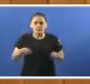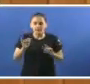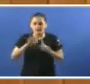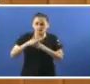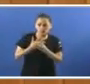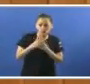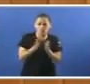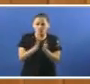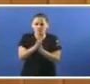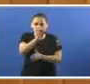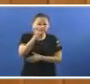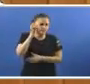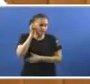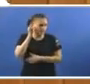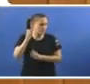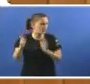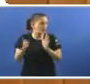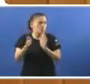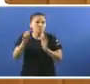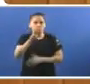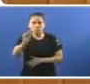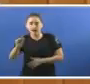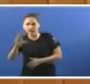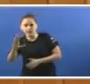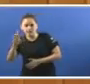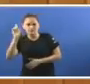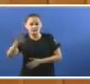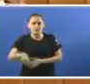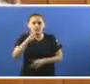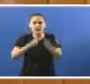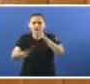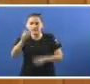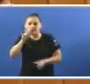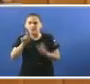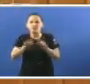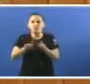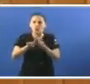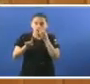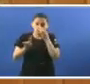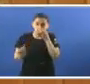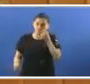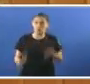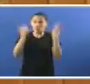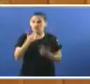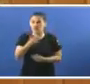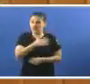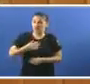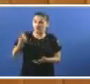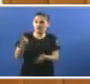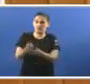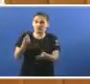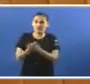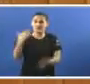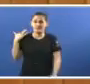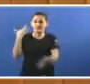dos compañeros e compañeras Dos puntos de atención continuada Que siguen reclamando algo tan revolucionario Como que selle paguen os